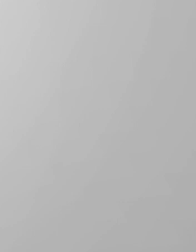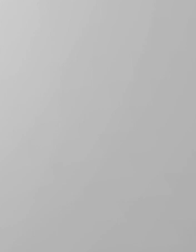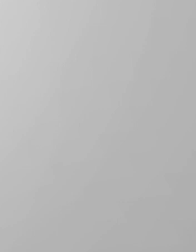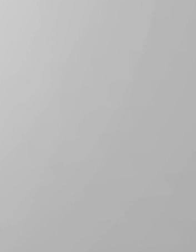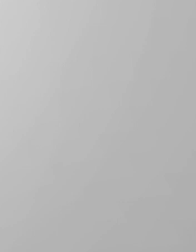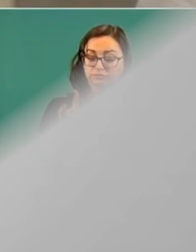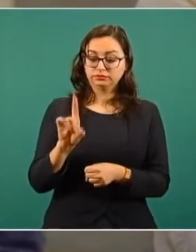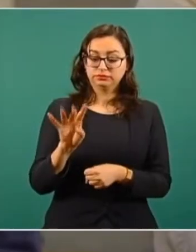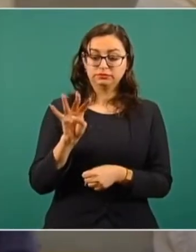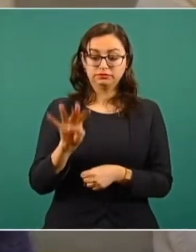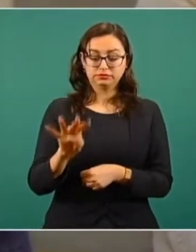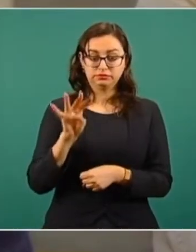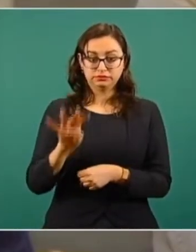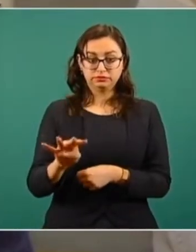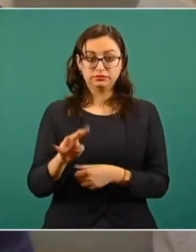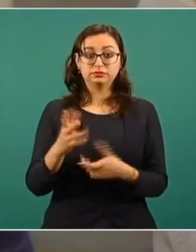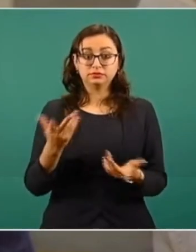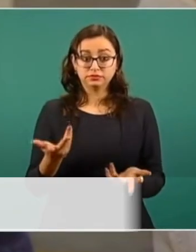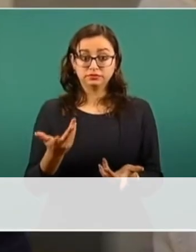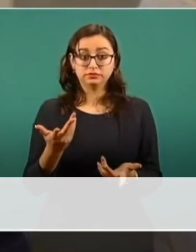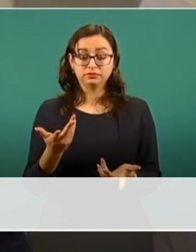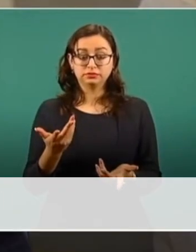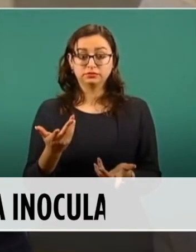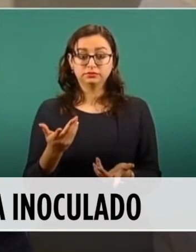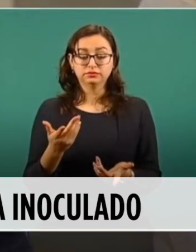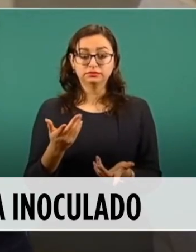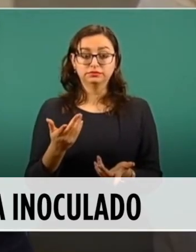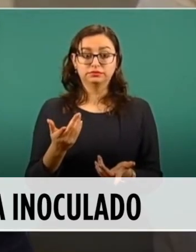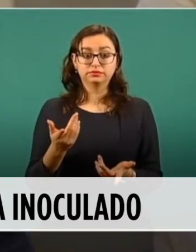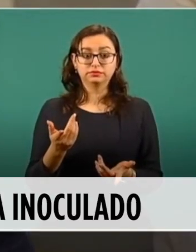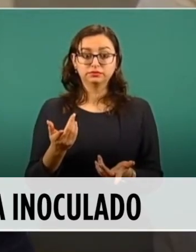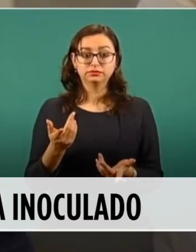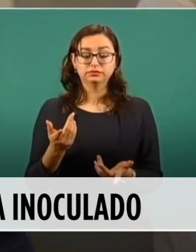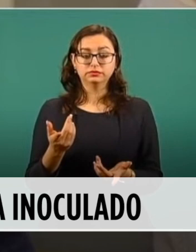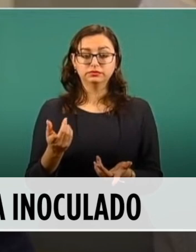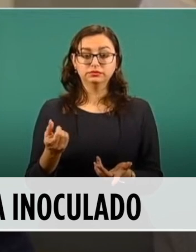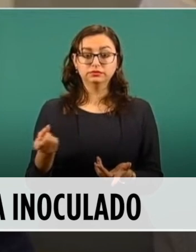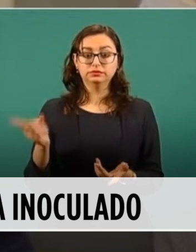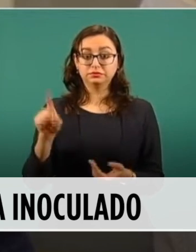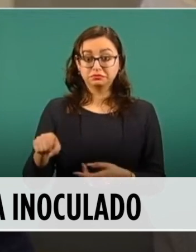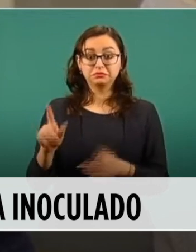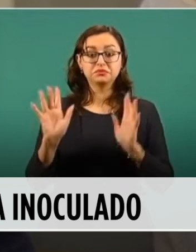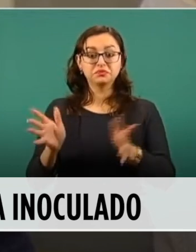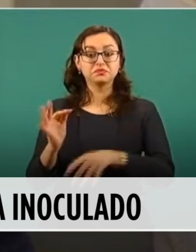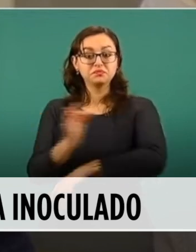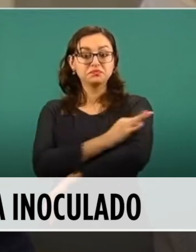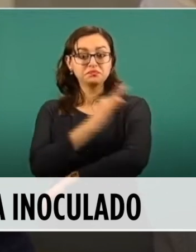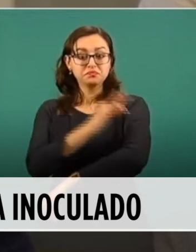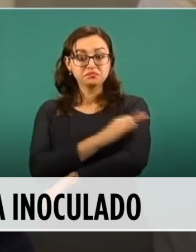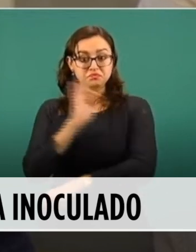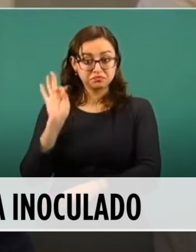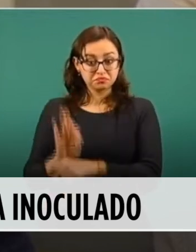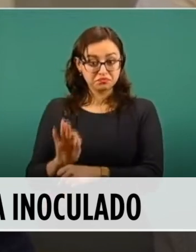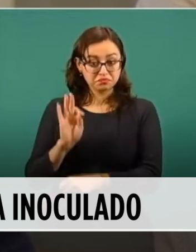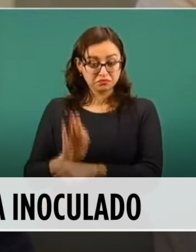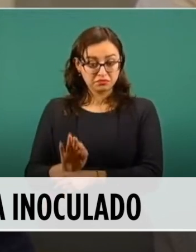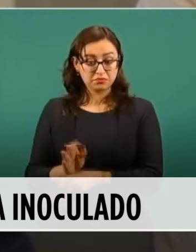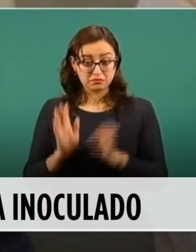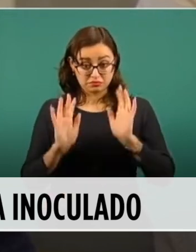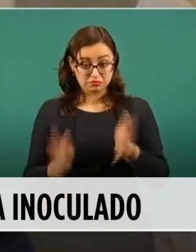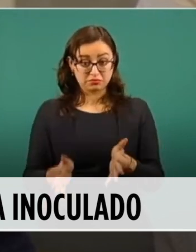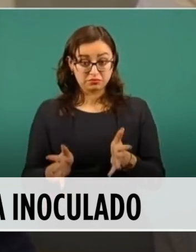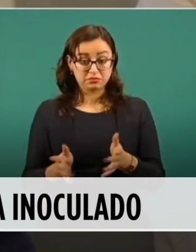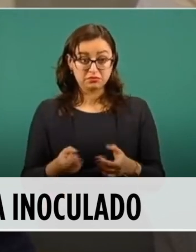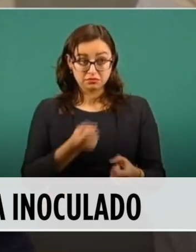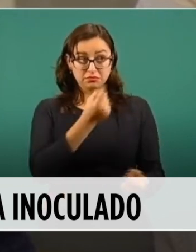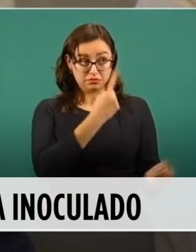Se han comentado que el presidente ya obtuvo la vacuna del COVID-19. Esto también lo